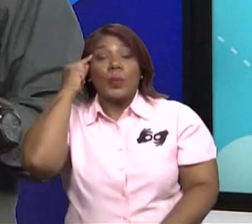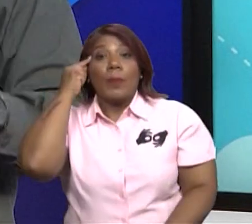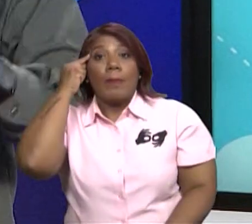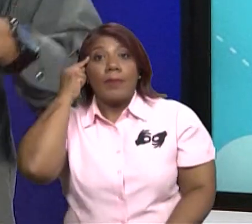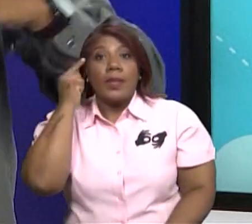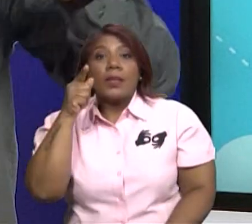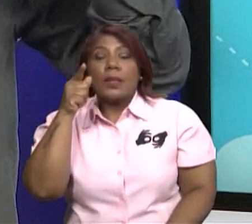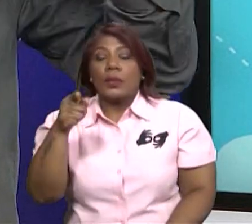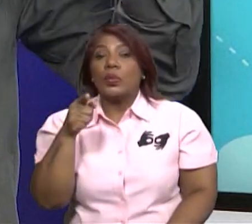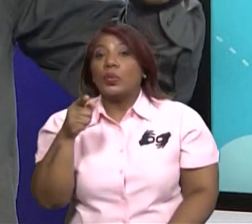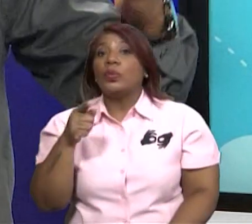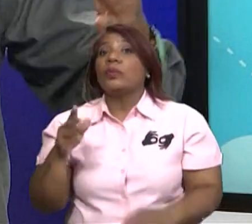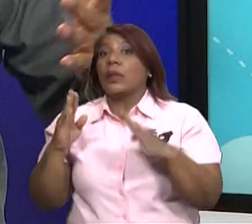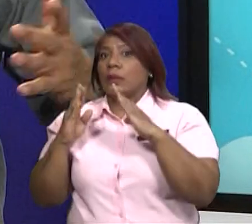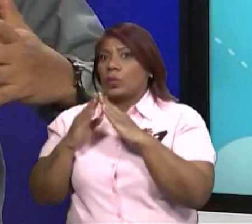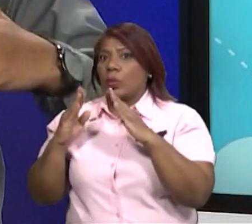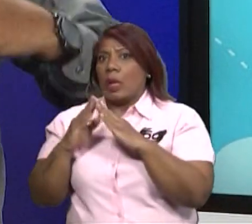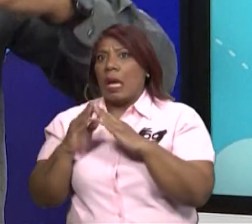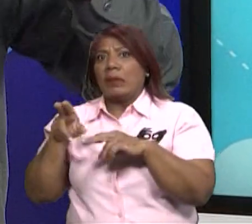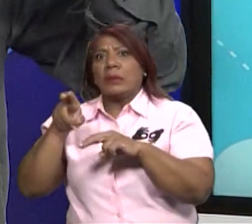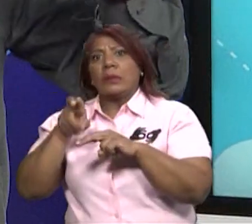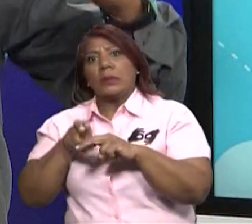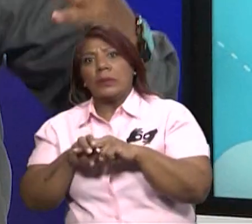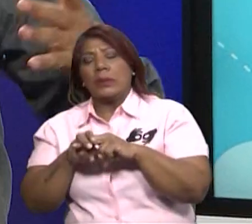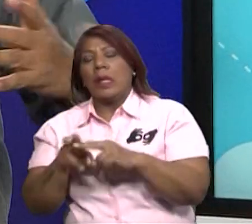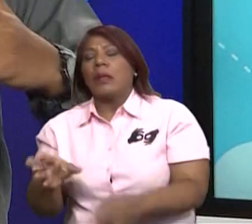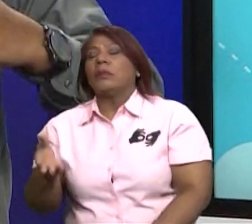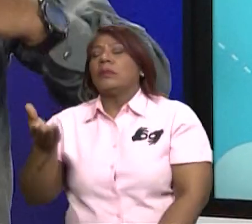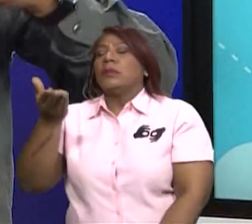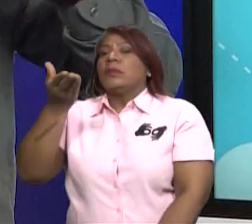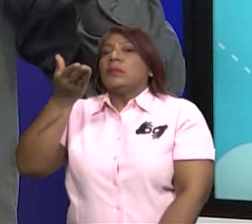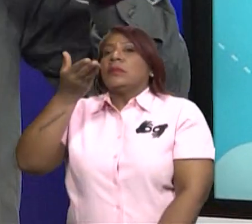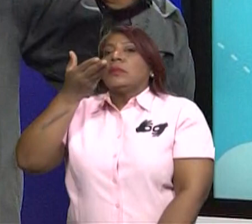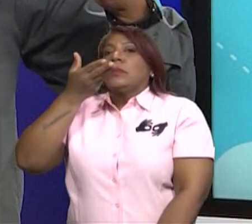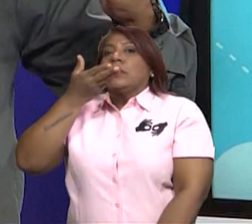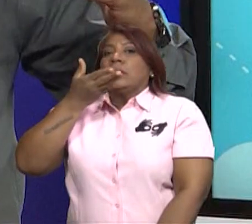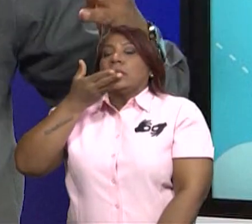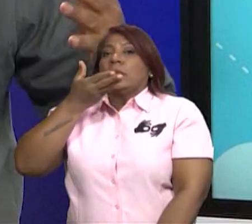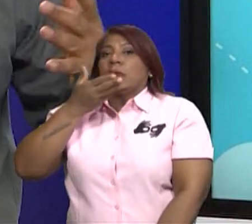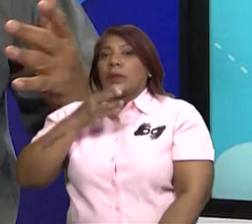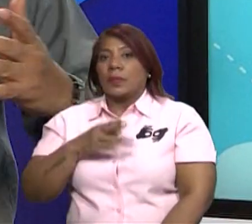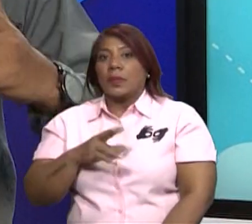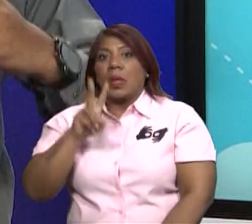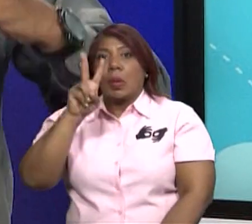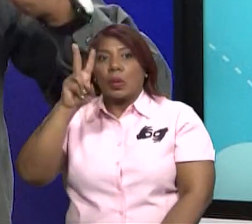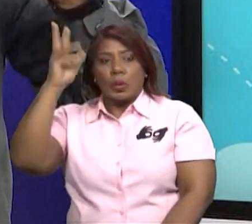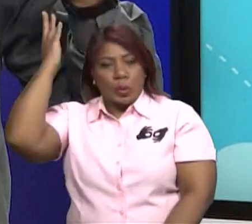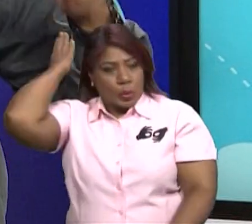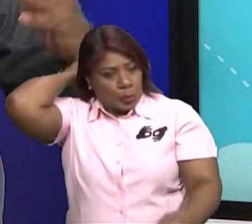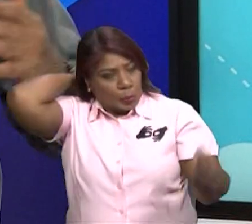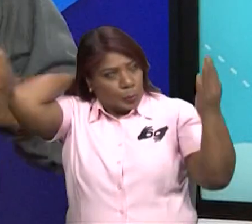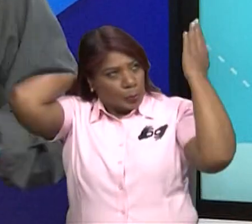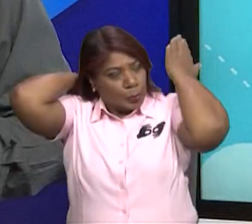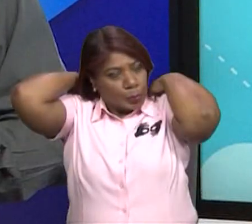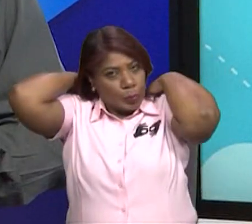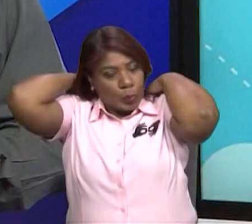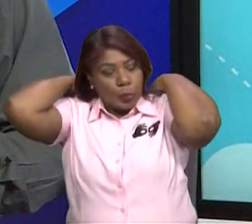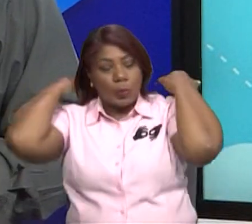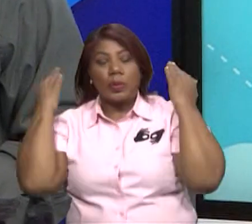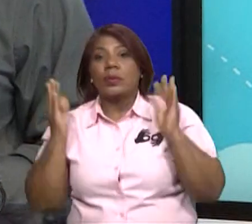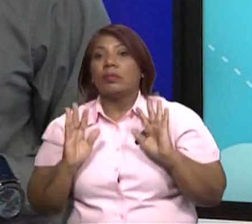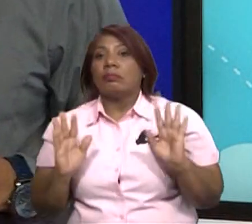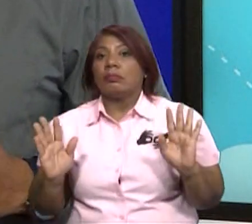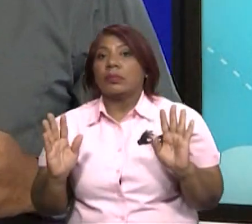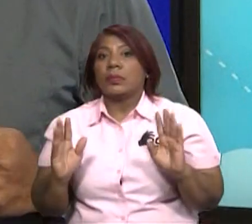normal, yo respiro normal porque tengo mis dos pulmones, ahí, pero